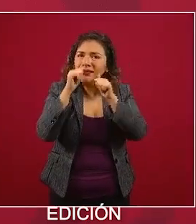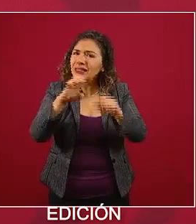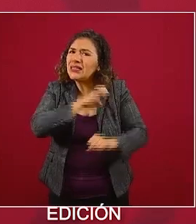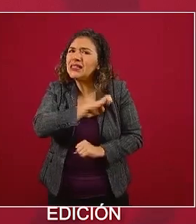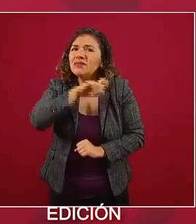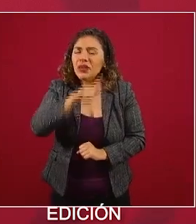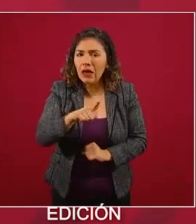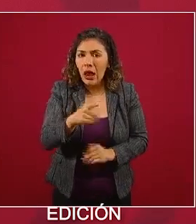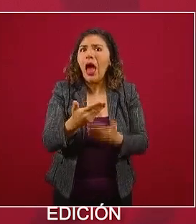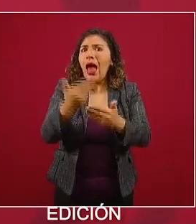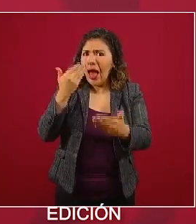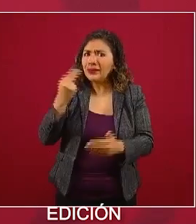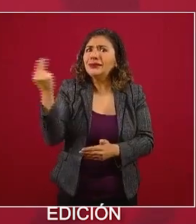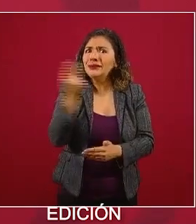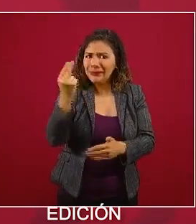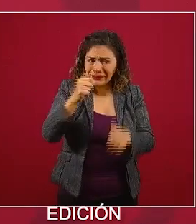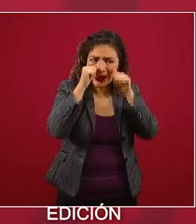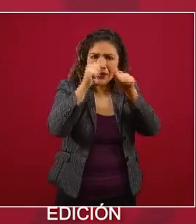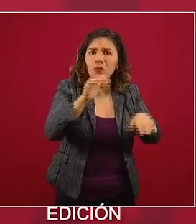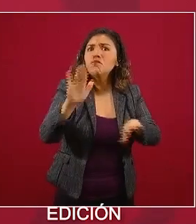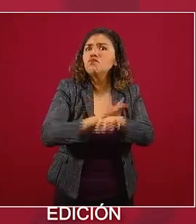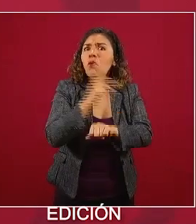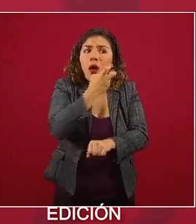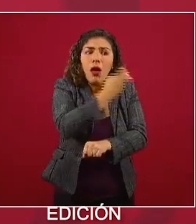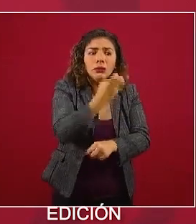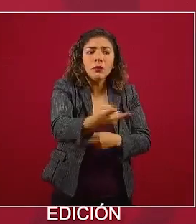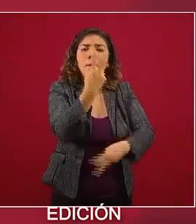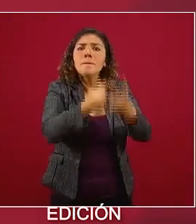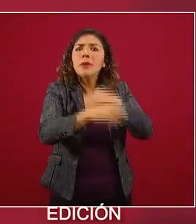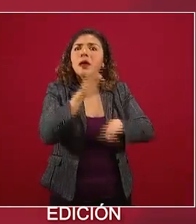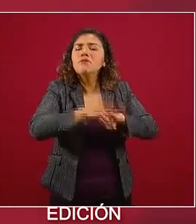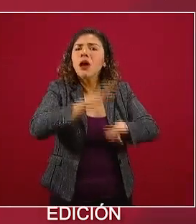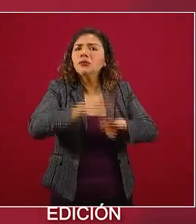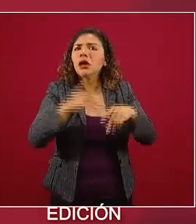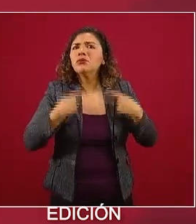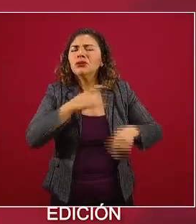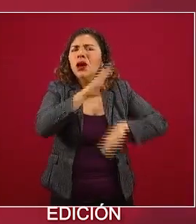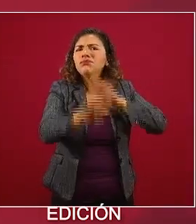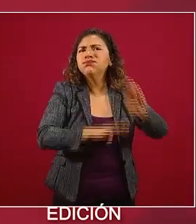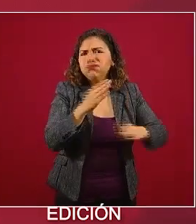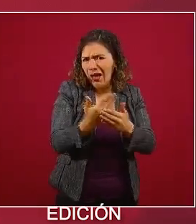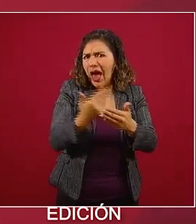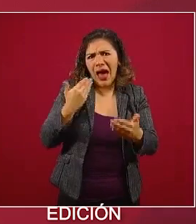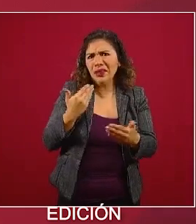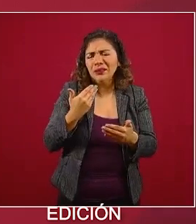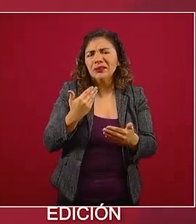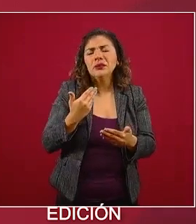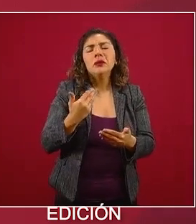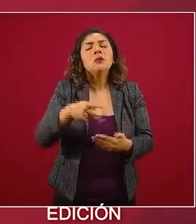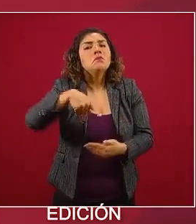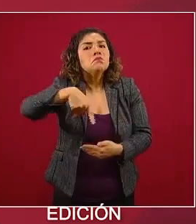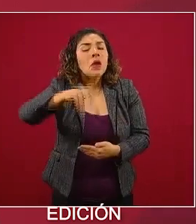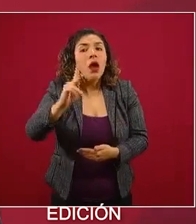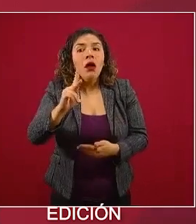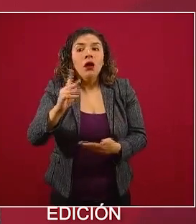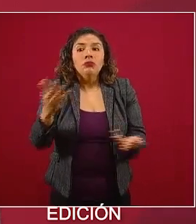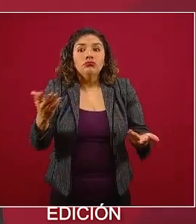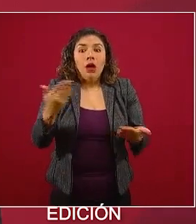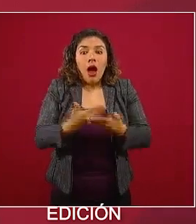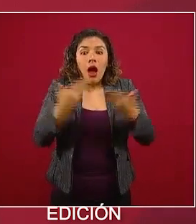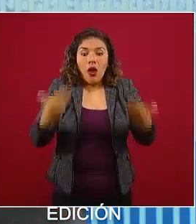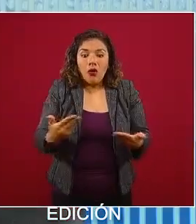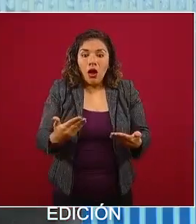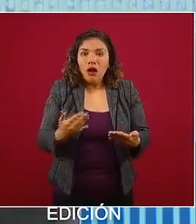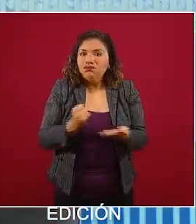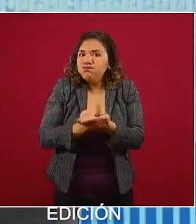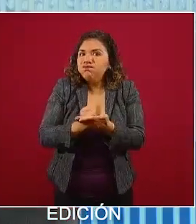ya lo requería porque son un contribuyente muy importante de la mortalidad general, como lo veremos a continuación, pero nos lo pone